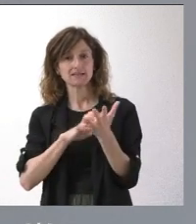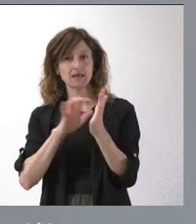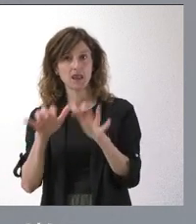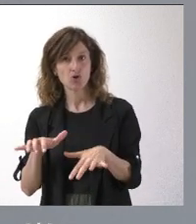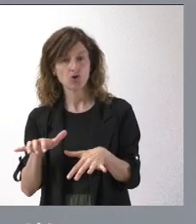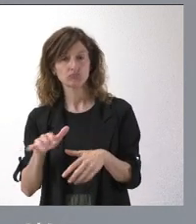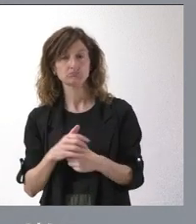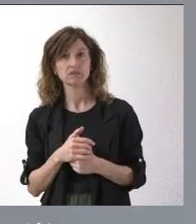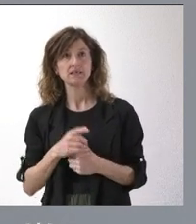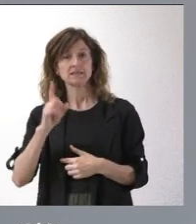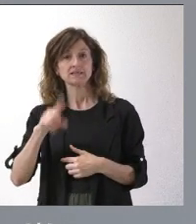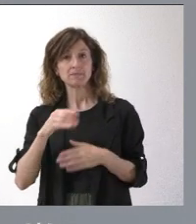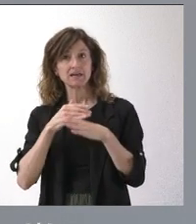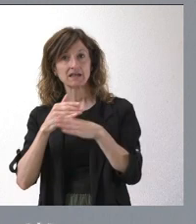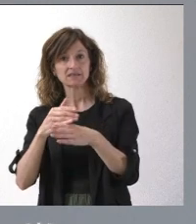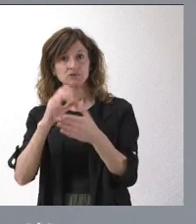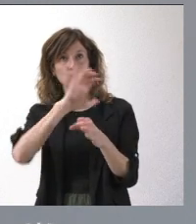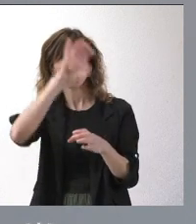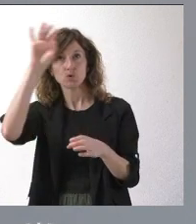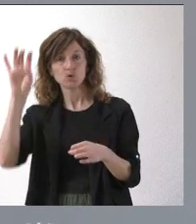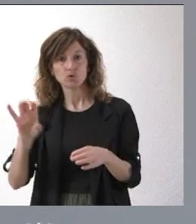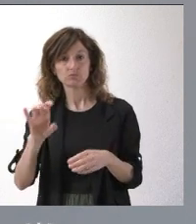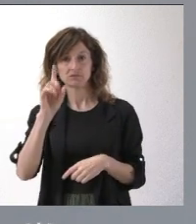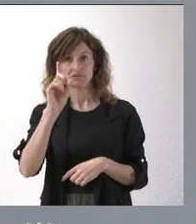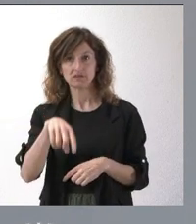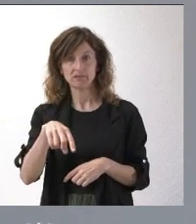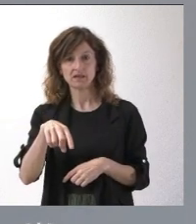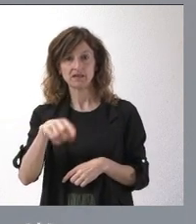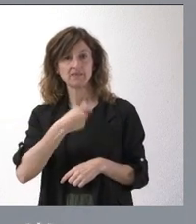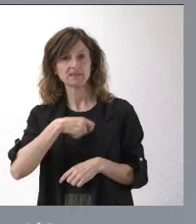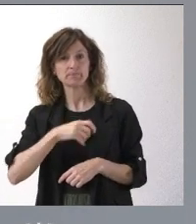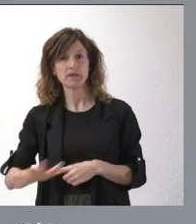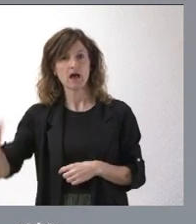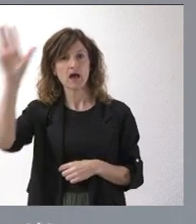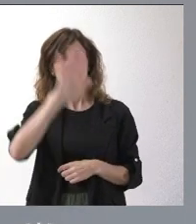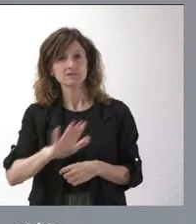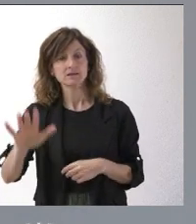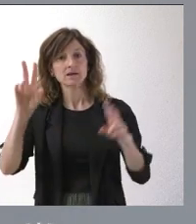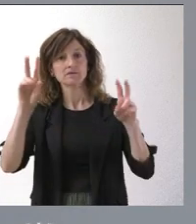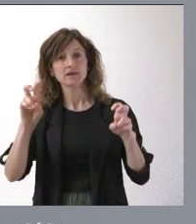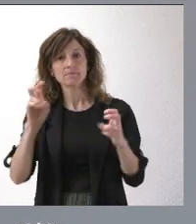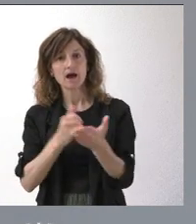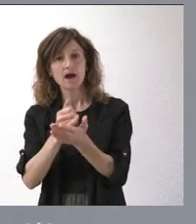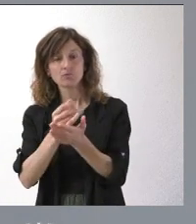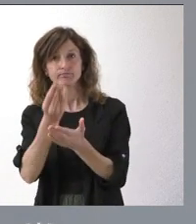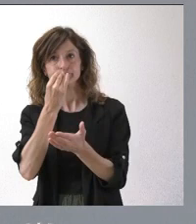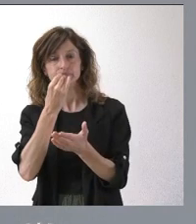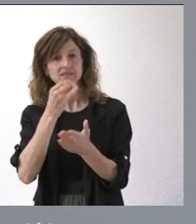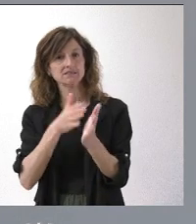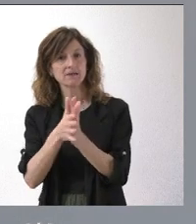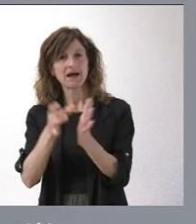y yo diría que del resto de las comunidades autónomas y del conjunto de España en materia agroalimentaria son de primera